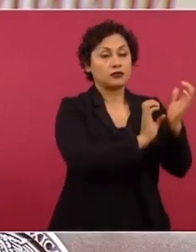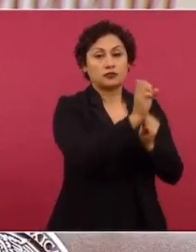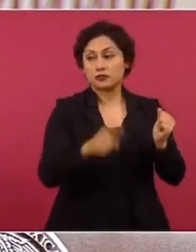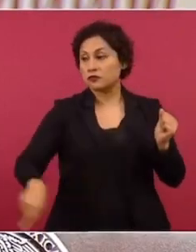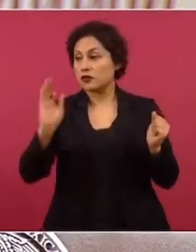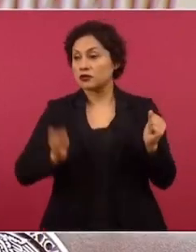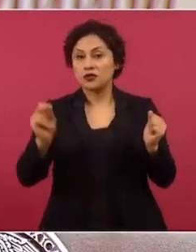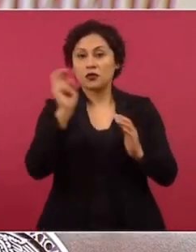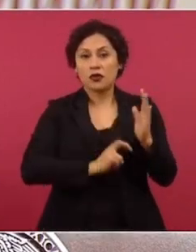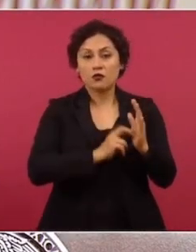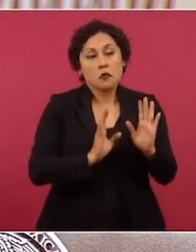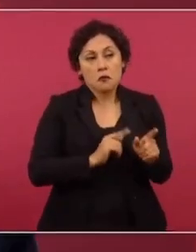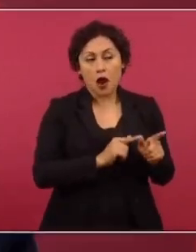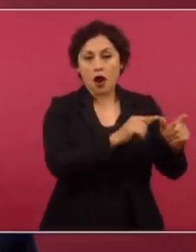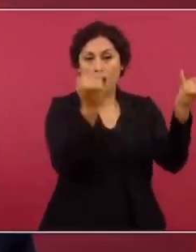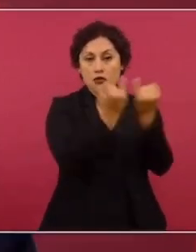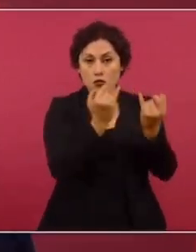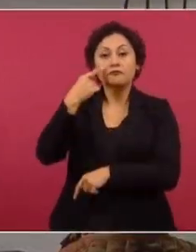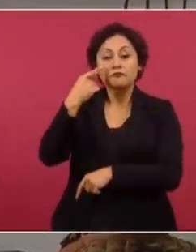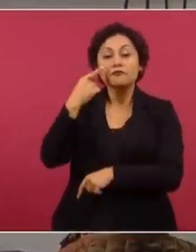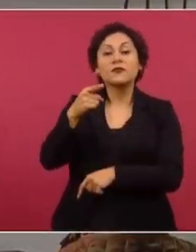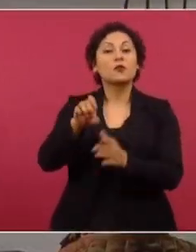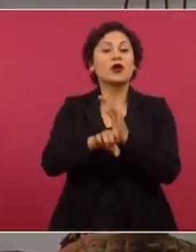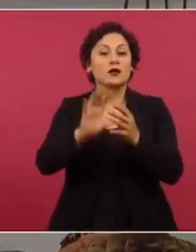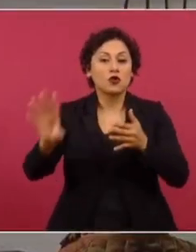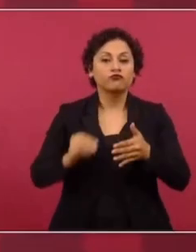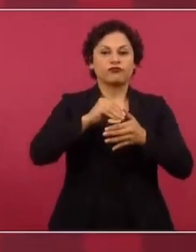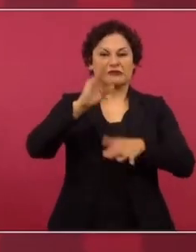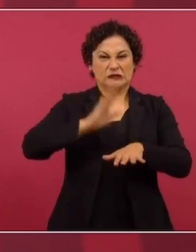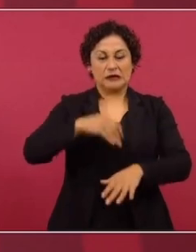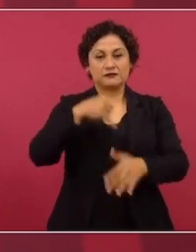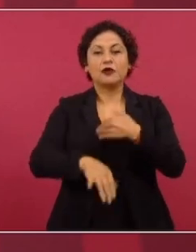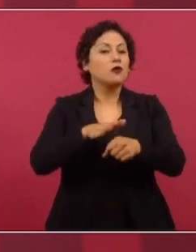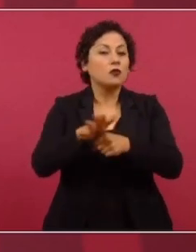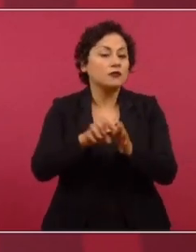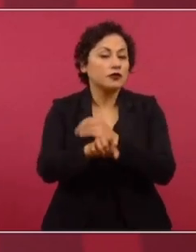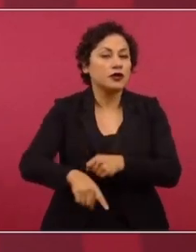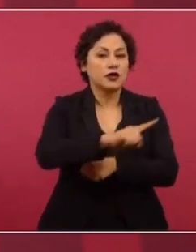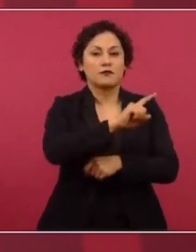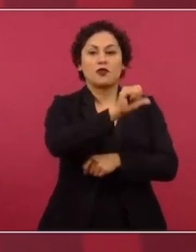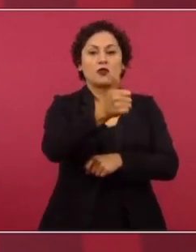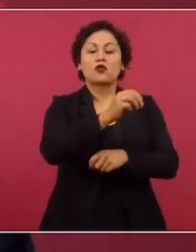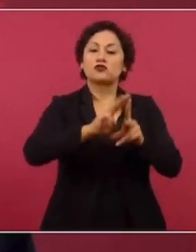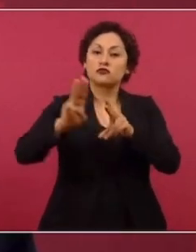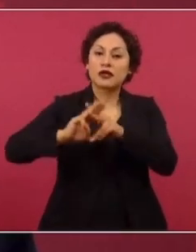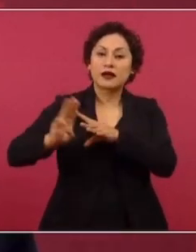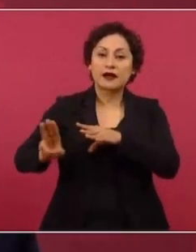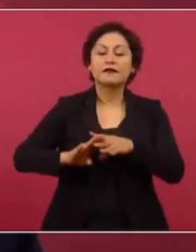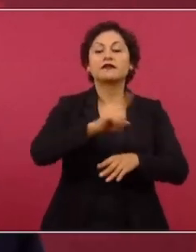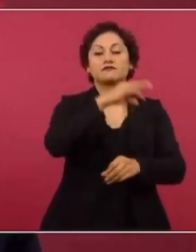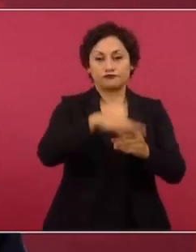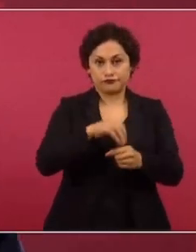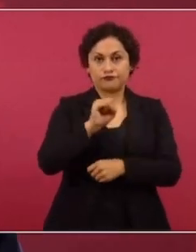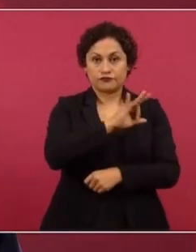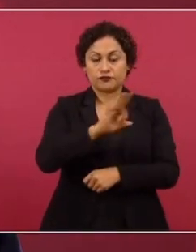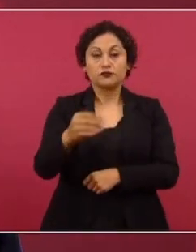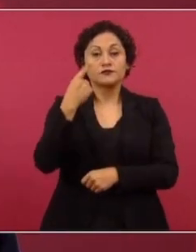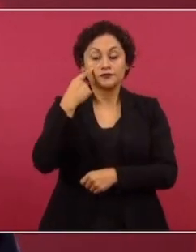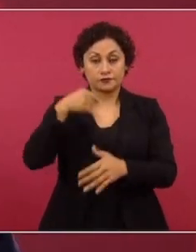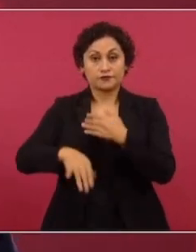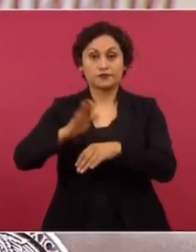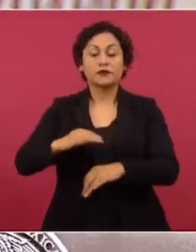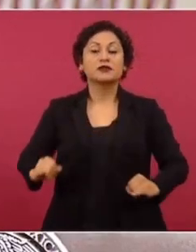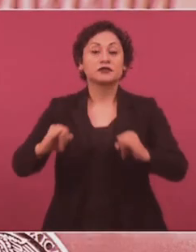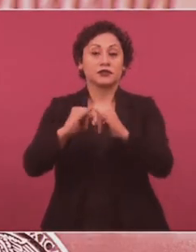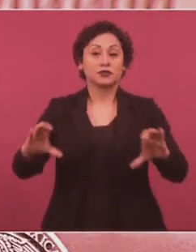Constitución, incluso se fue más allá. Básicamente se trata de una reducción sustancial en el aparato administrativo del Instituto